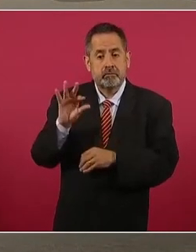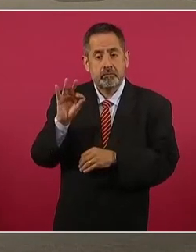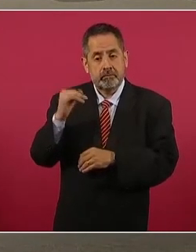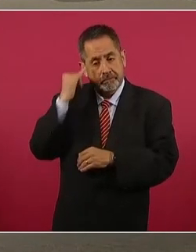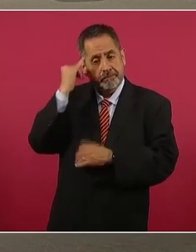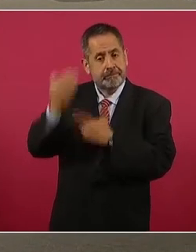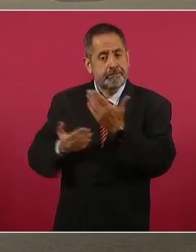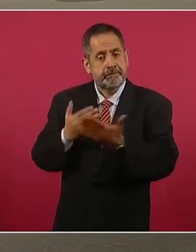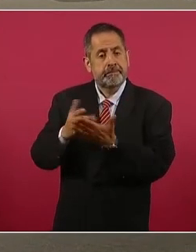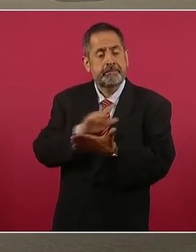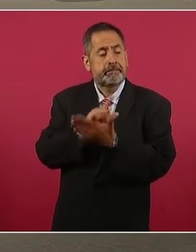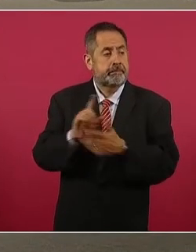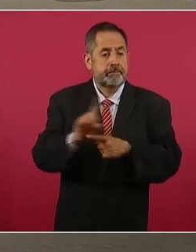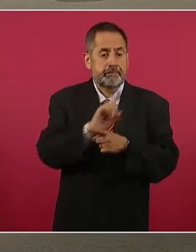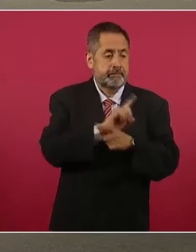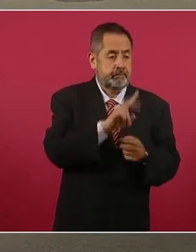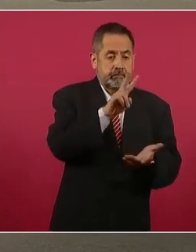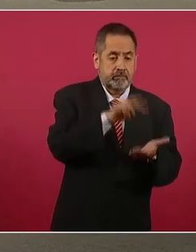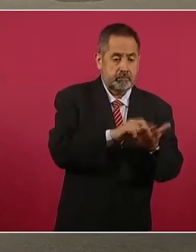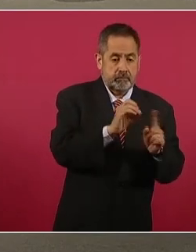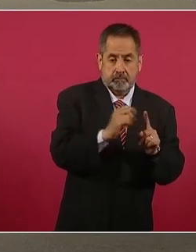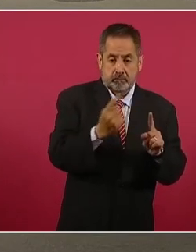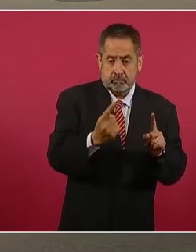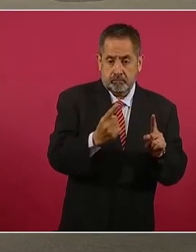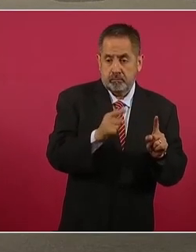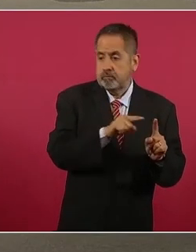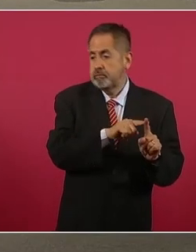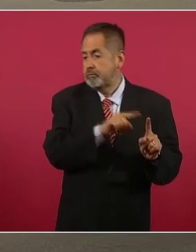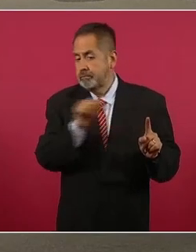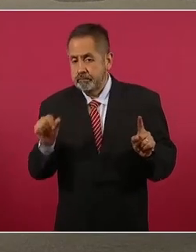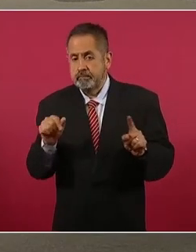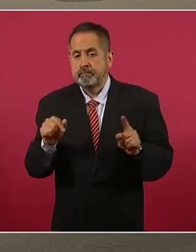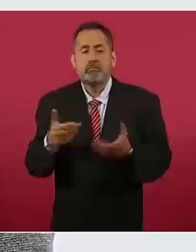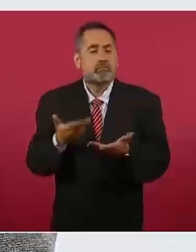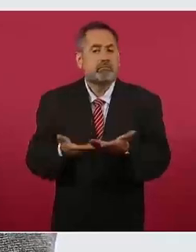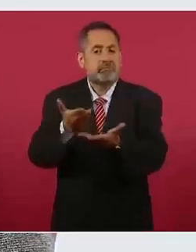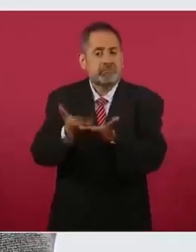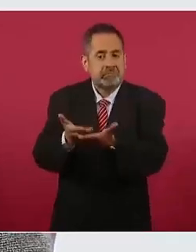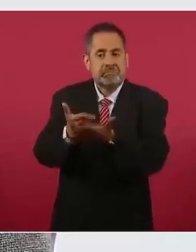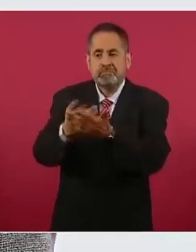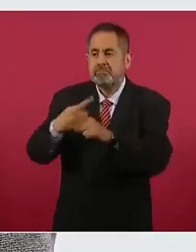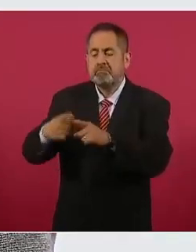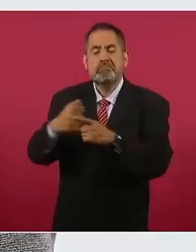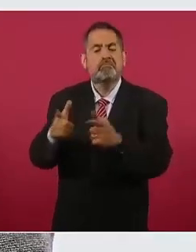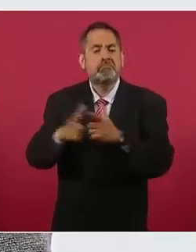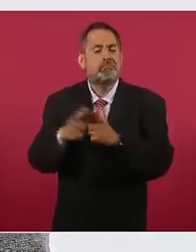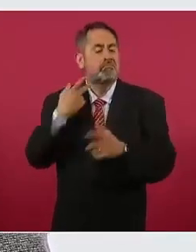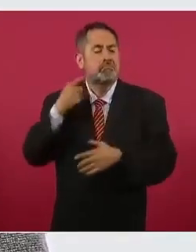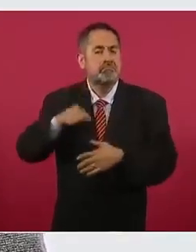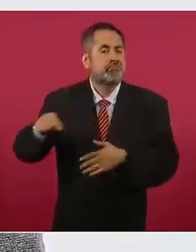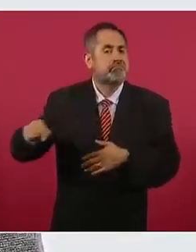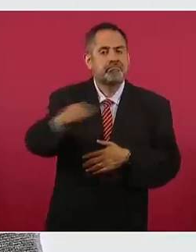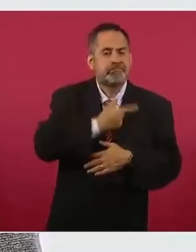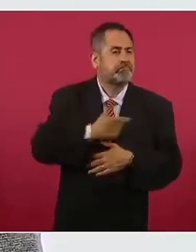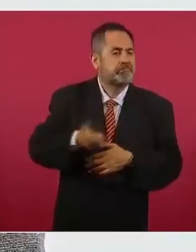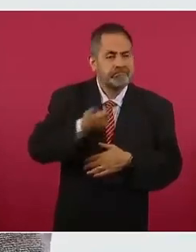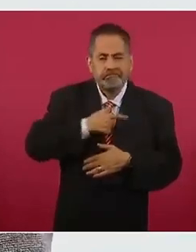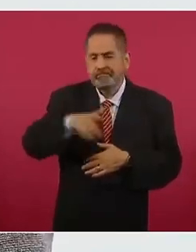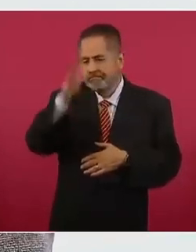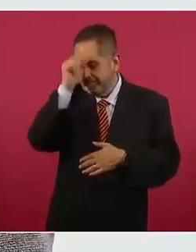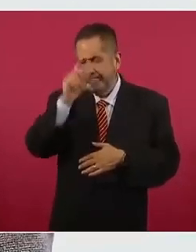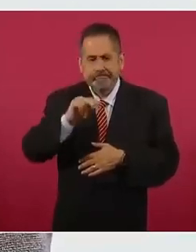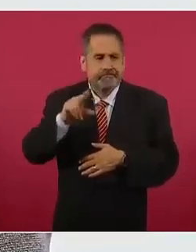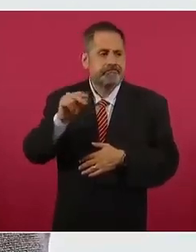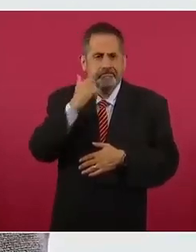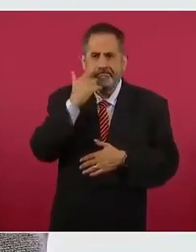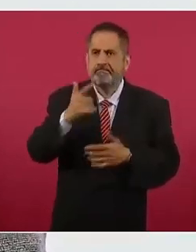desde el 2001 en contra del horario de verano por diferentes fracciones parlamentarias. El ahorro de energía